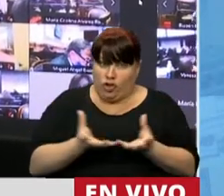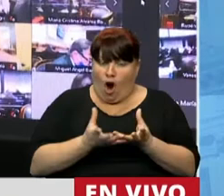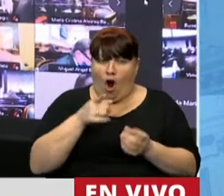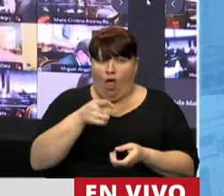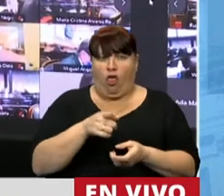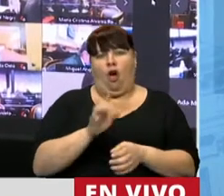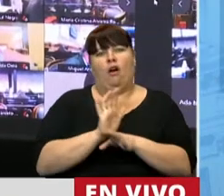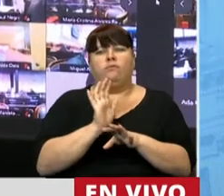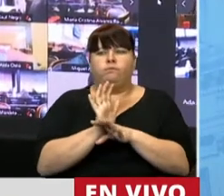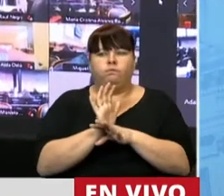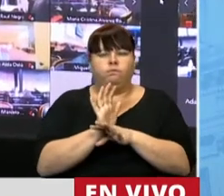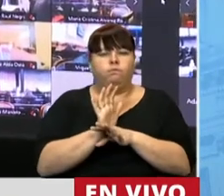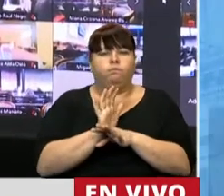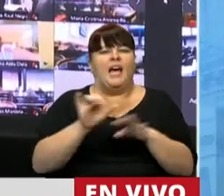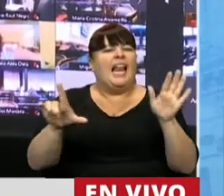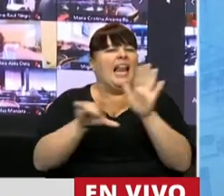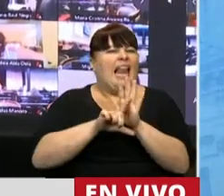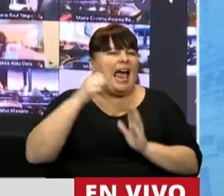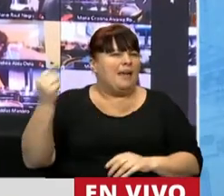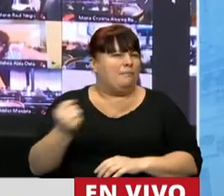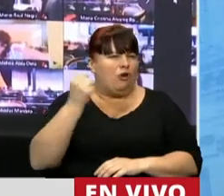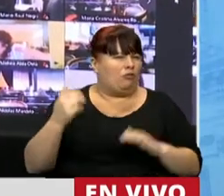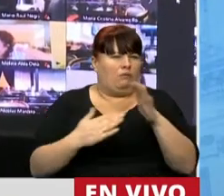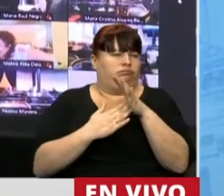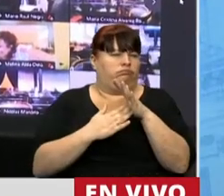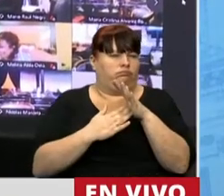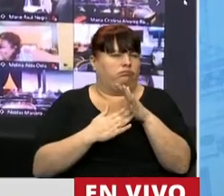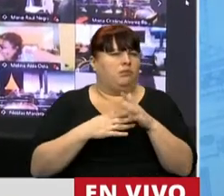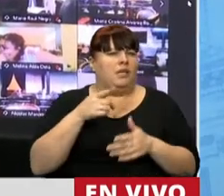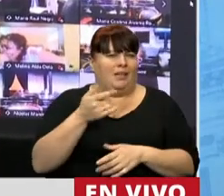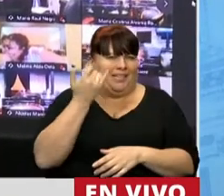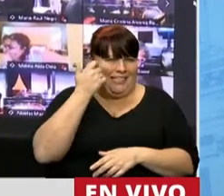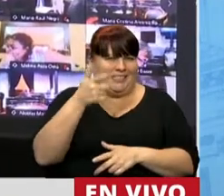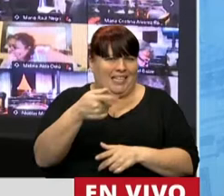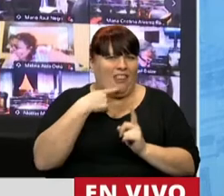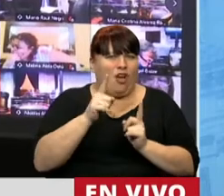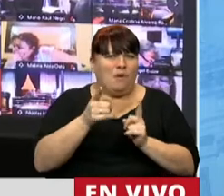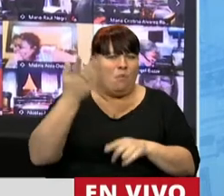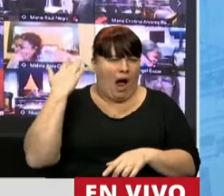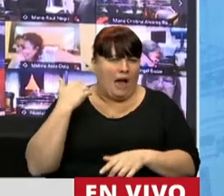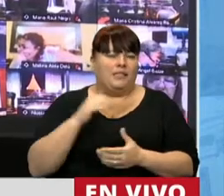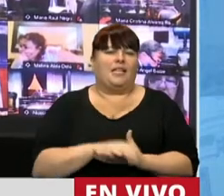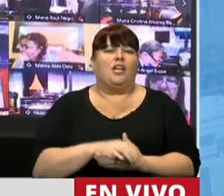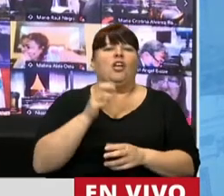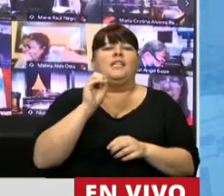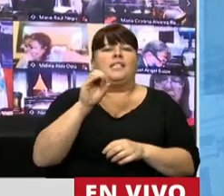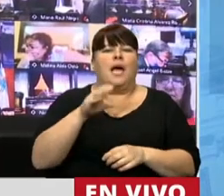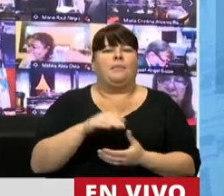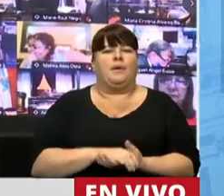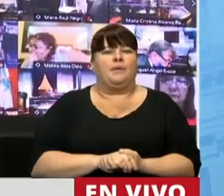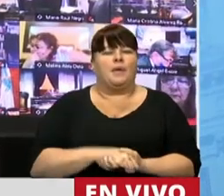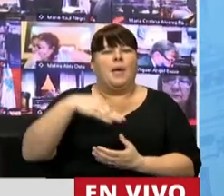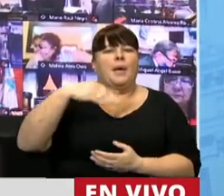indudablemente representa una ley fundamental, que ya como usted bien lo dijo, se le ha dado el nombre de Mica